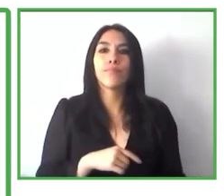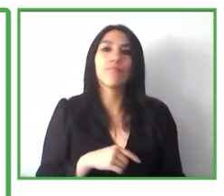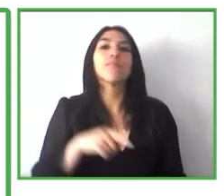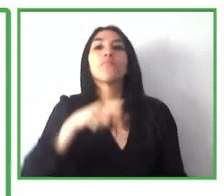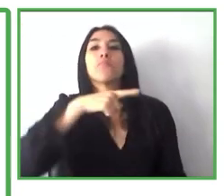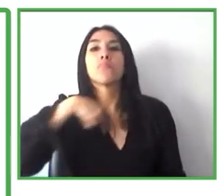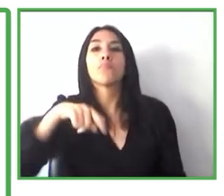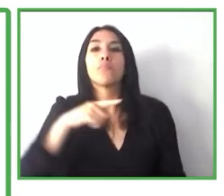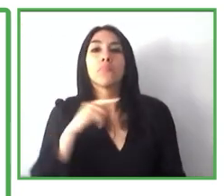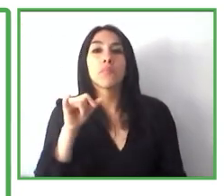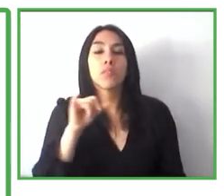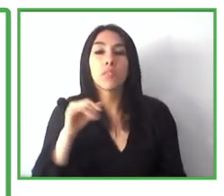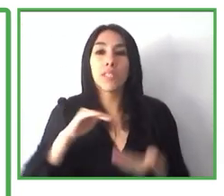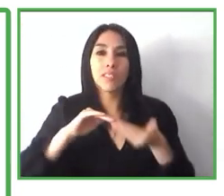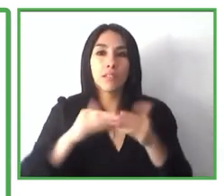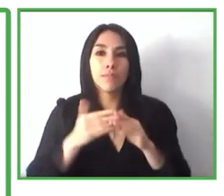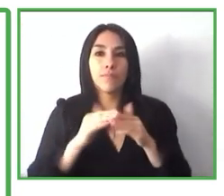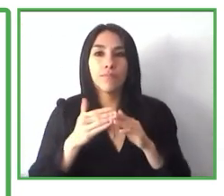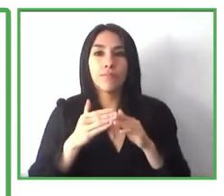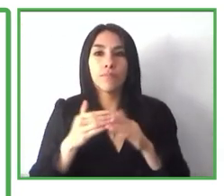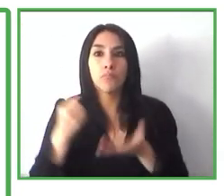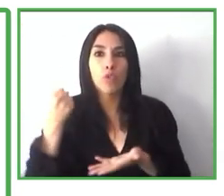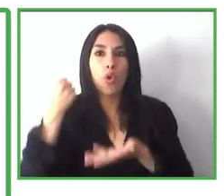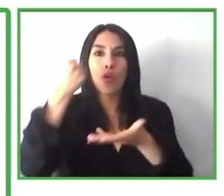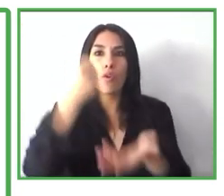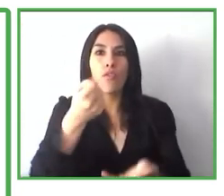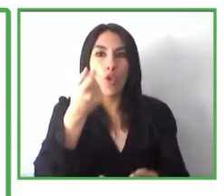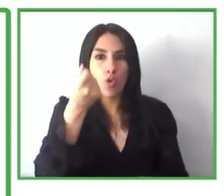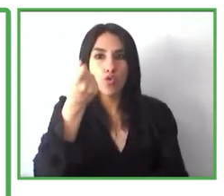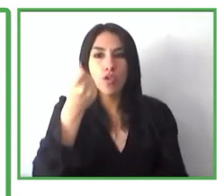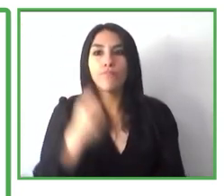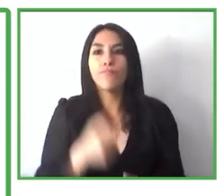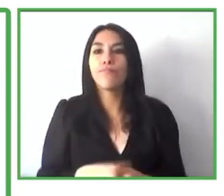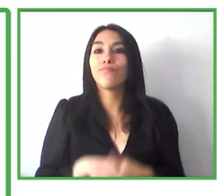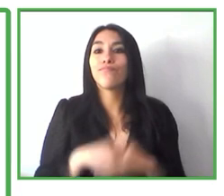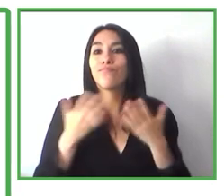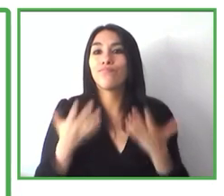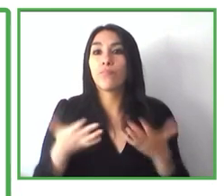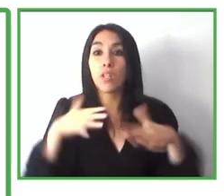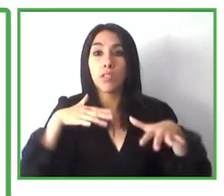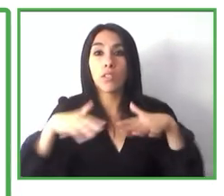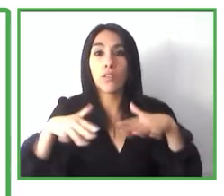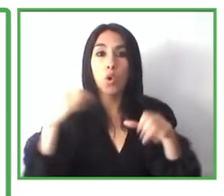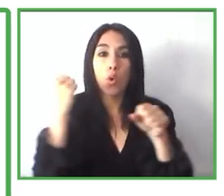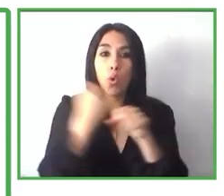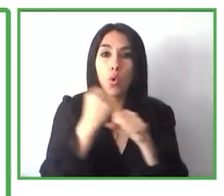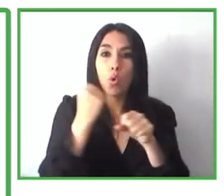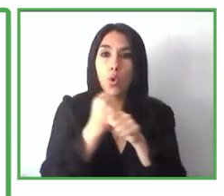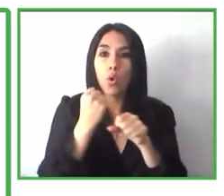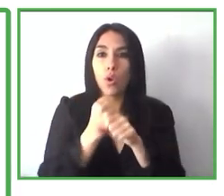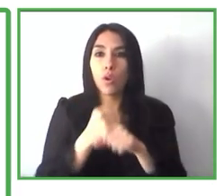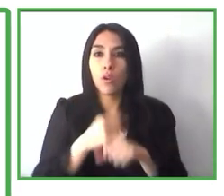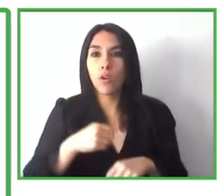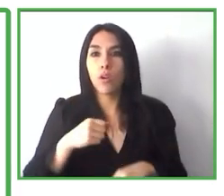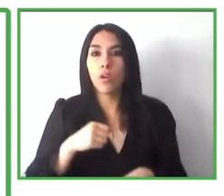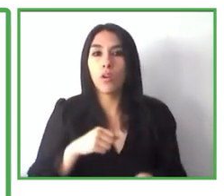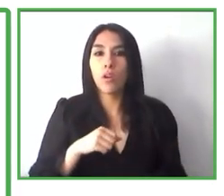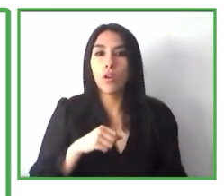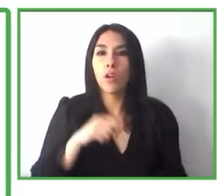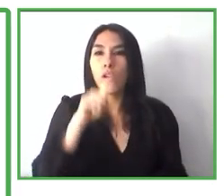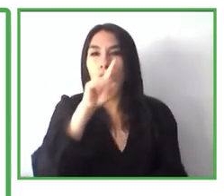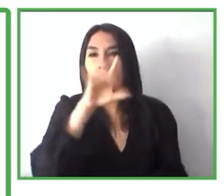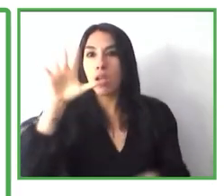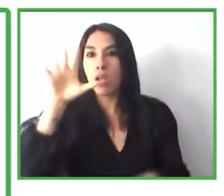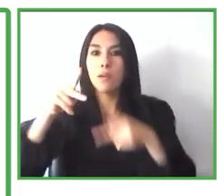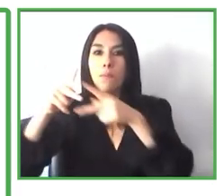En total, en este servicio de empleo con apoyo somos 15 instructores laborales. Nuestro servicio tiene más o